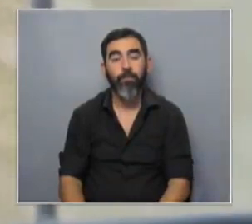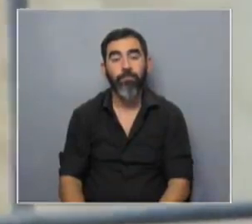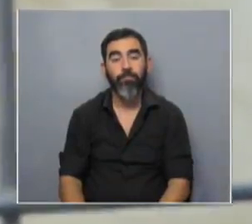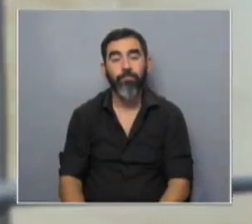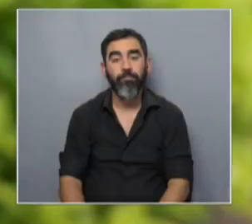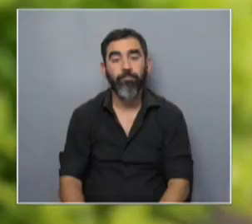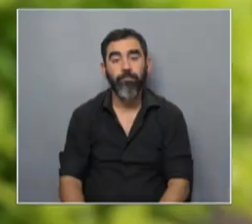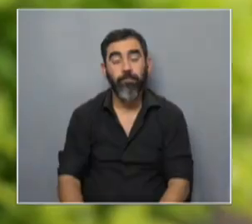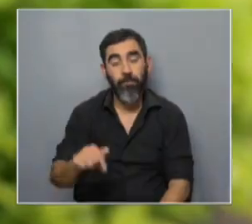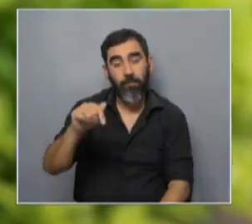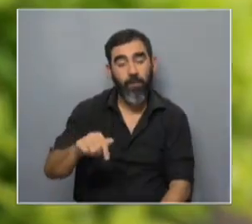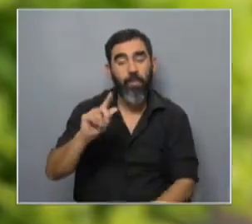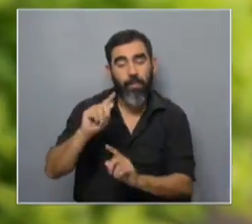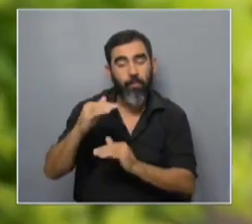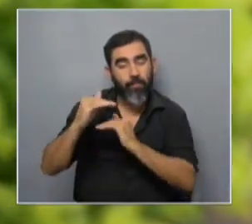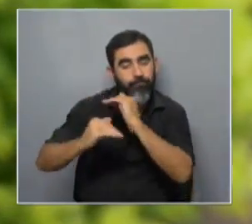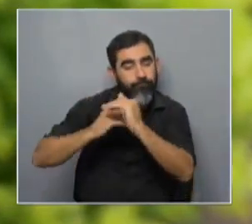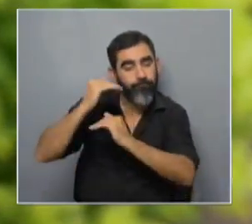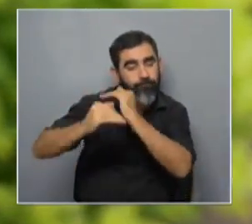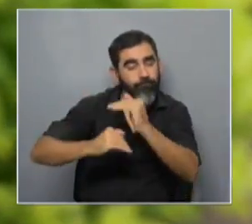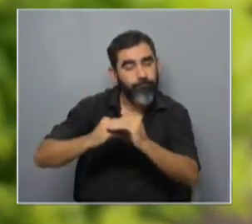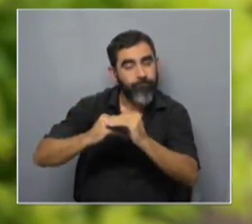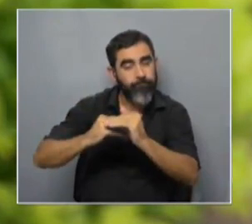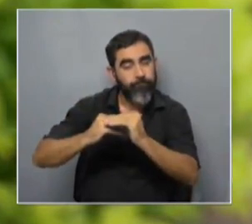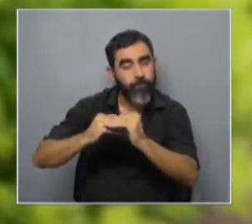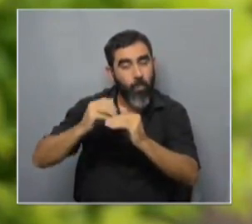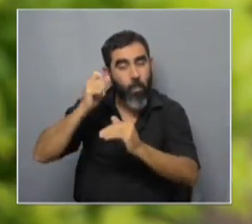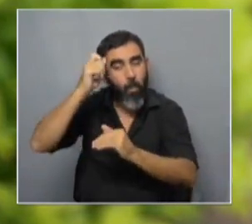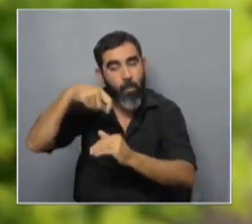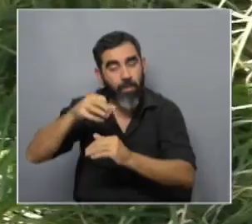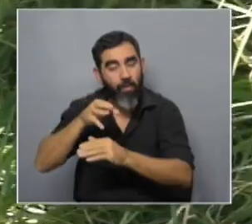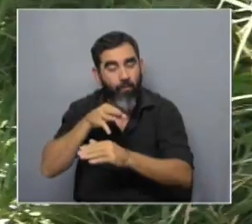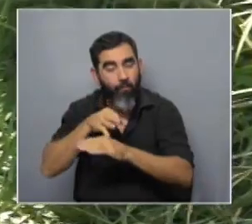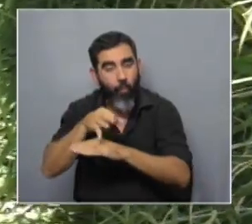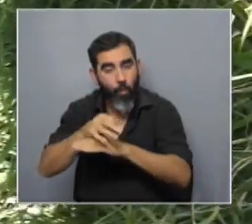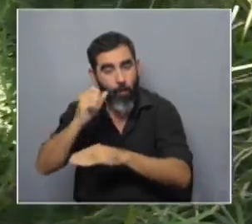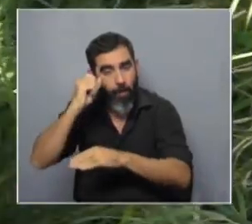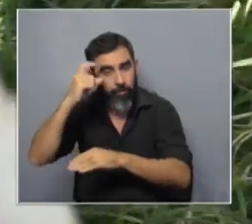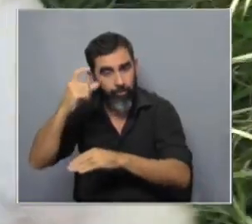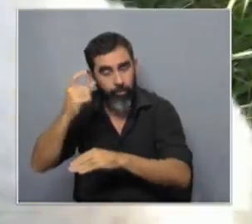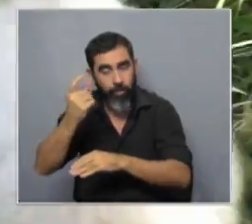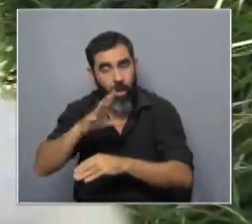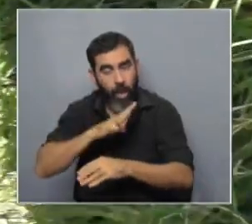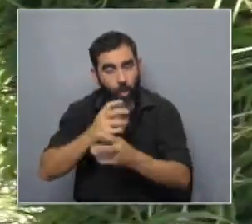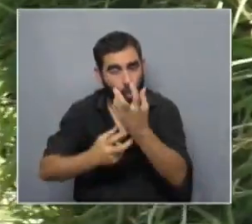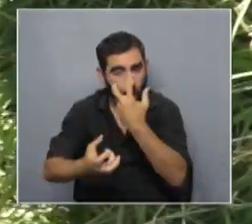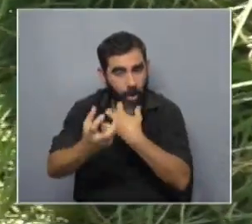nosotros teníamos que desarrollar una estrategia de formación pero nosotros teníamos un animal